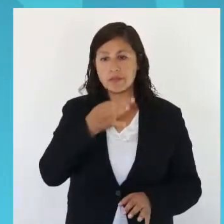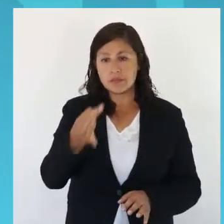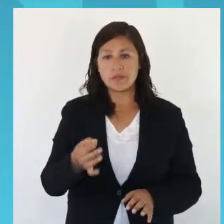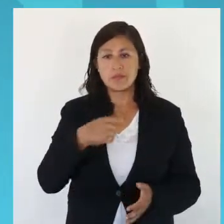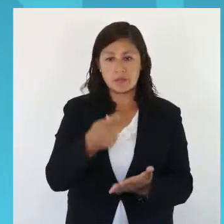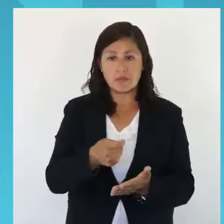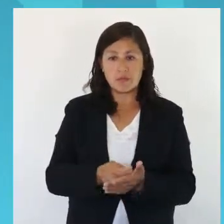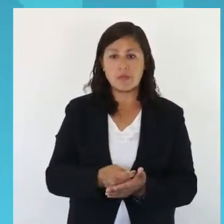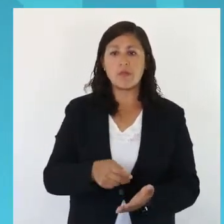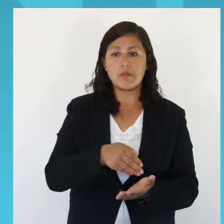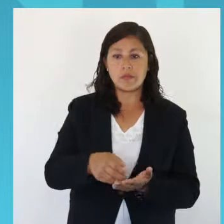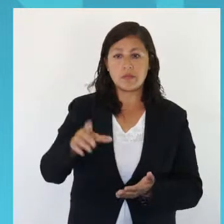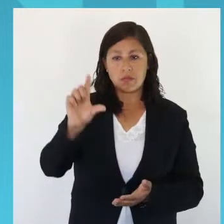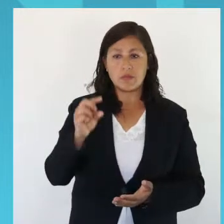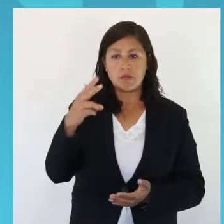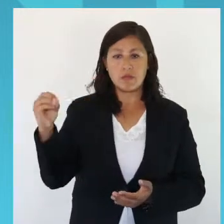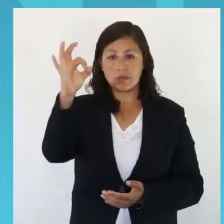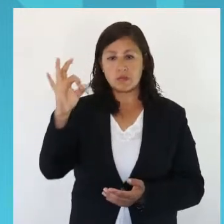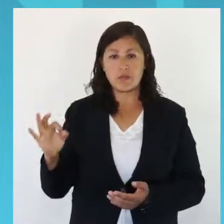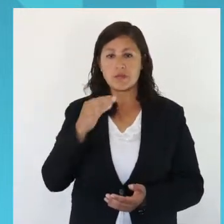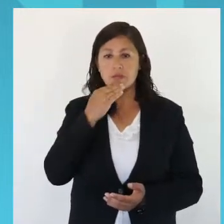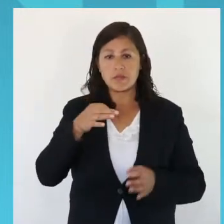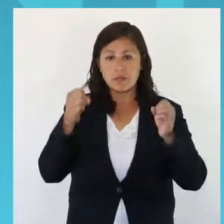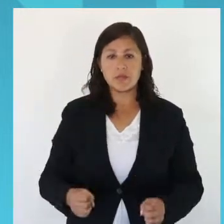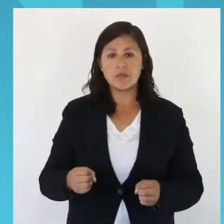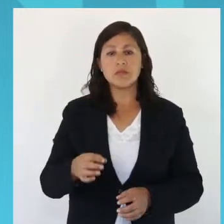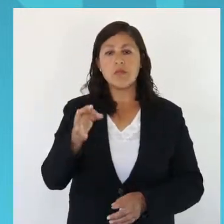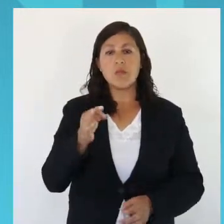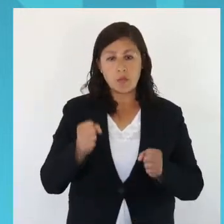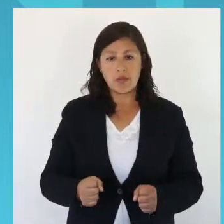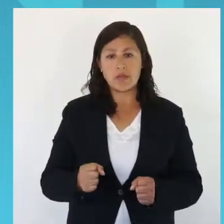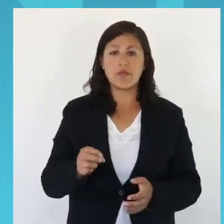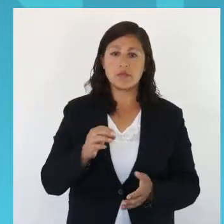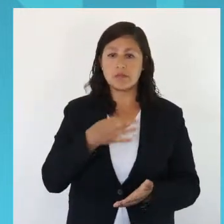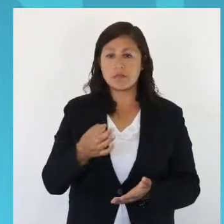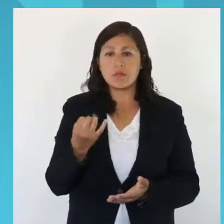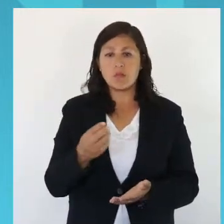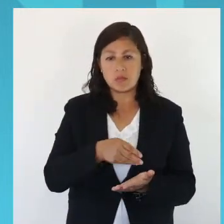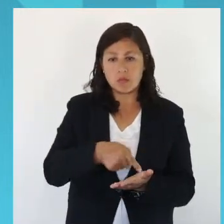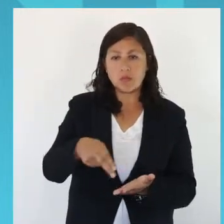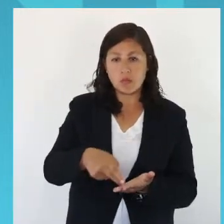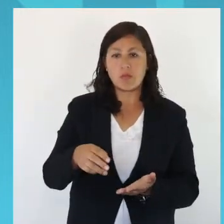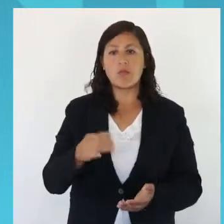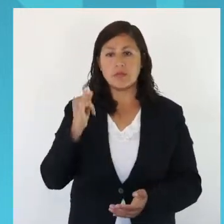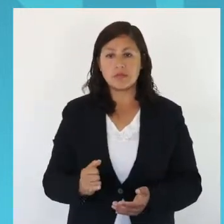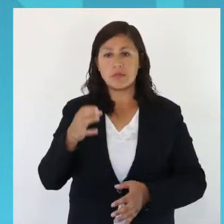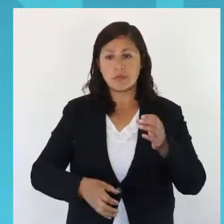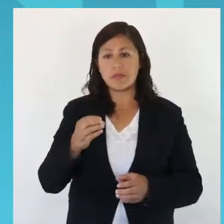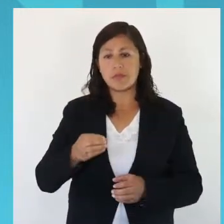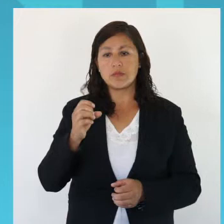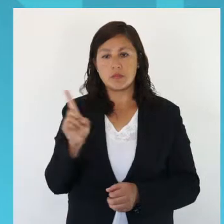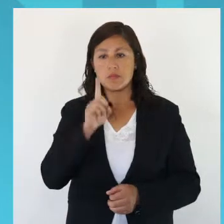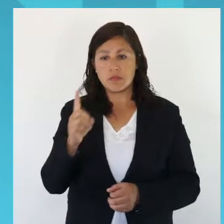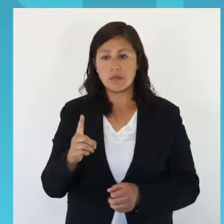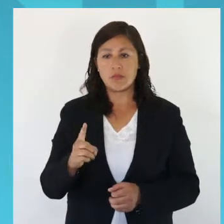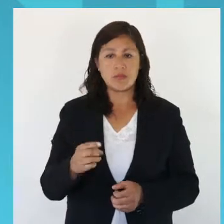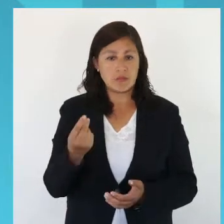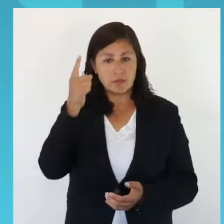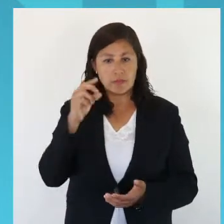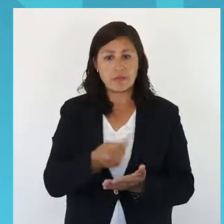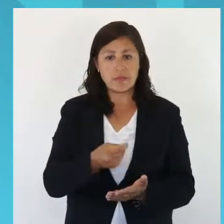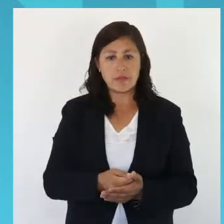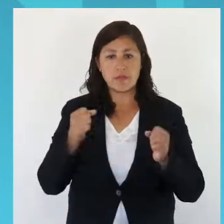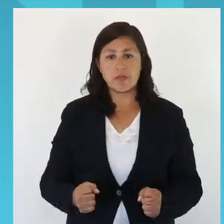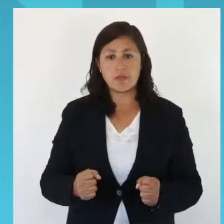y pagar una multa rebajada en un 20%. Además, el juez podrá determinar pago en cuotas o incluso, si la persona no tiene